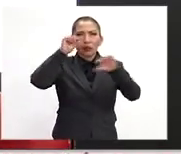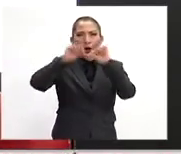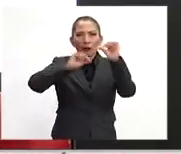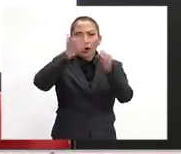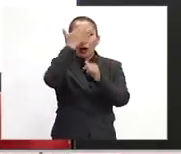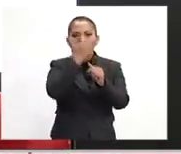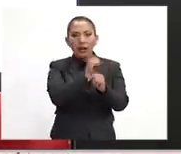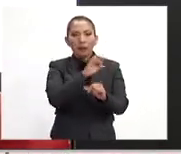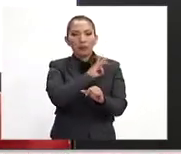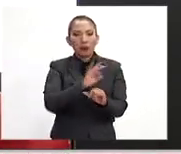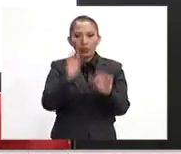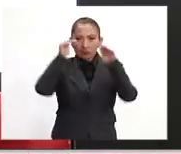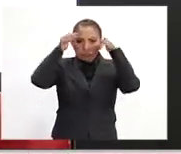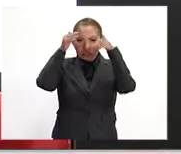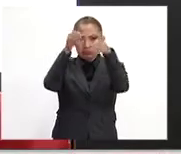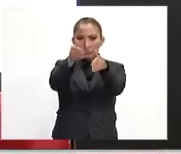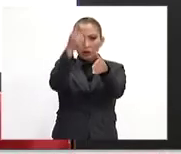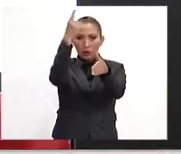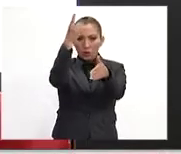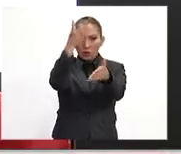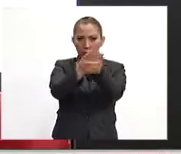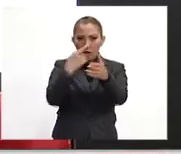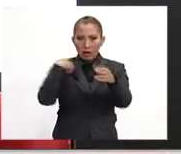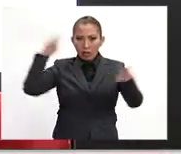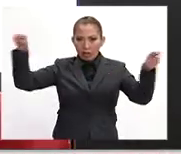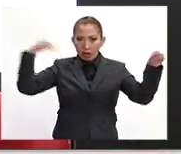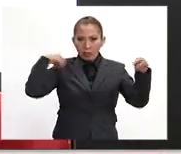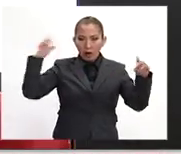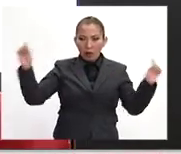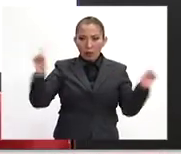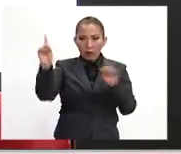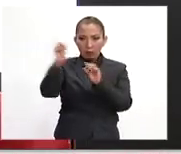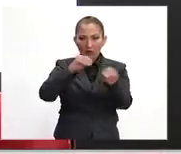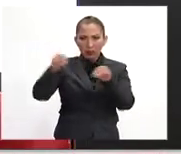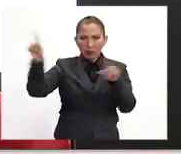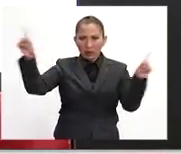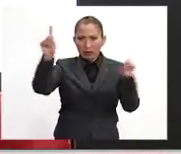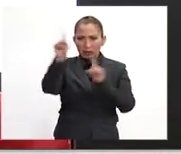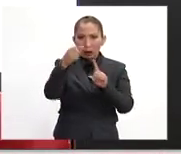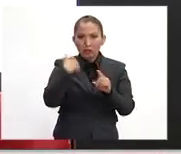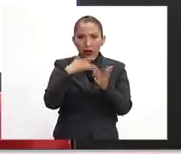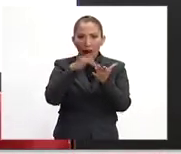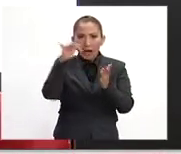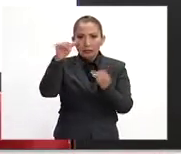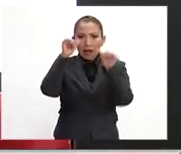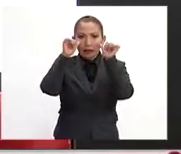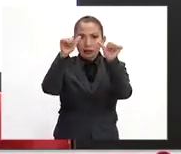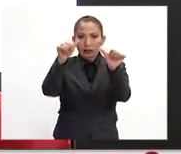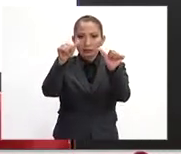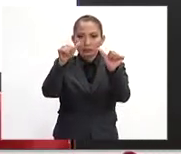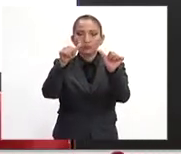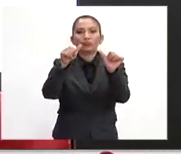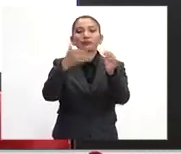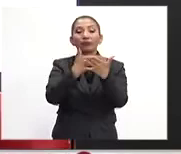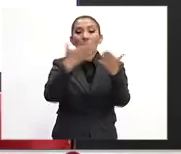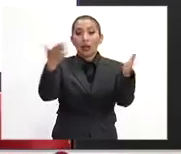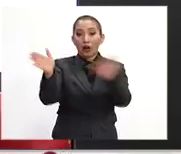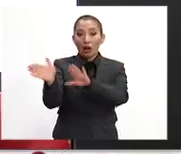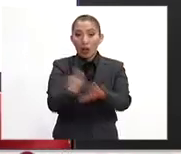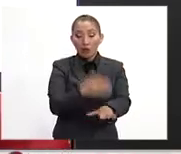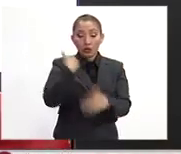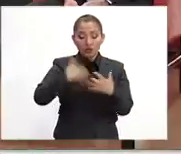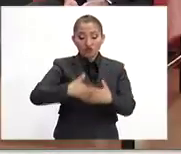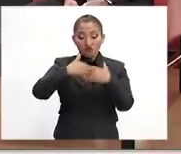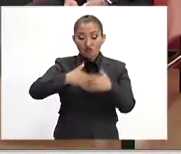desarrollando, el poder concentrarse en uno solo a pesar de tener tantos estímulos. Eso se puede hacer gracias a la atención. Ahora, cuando este